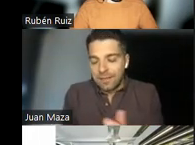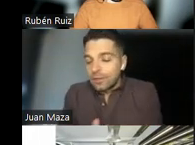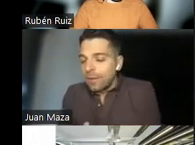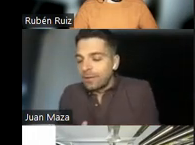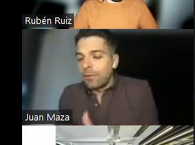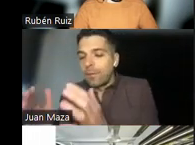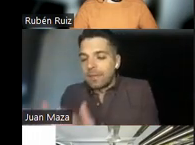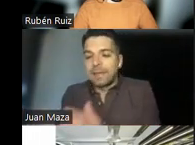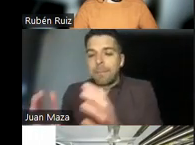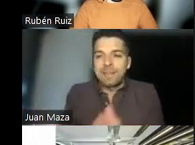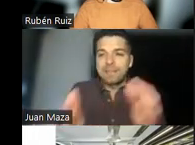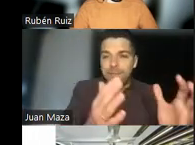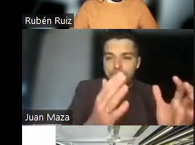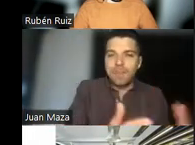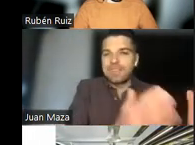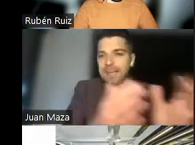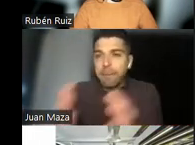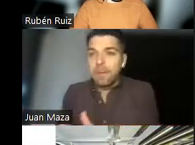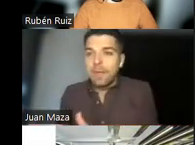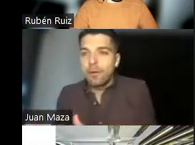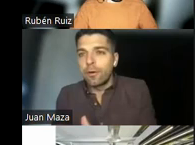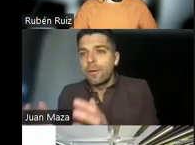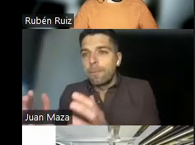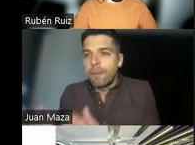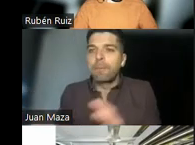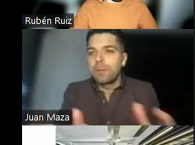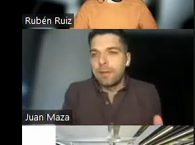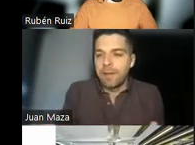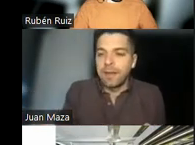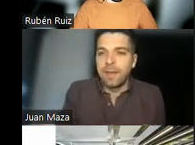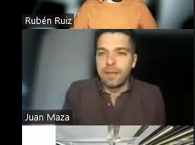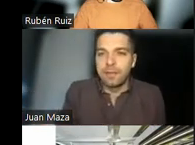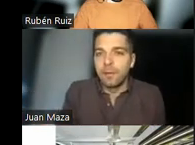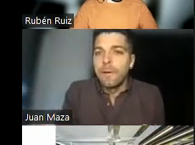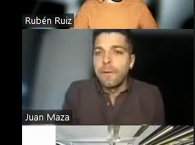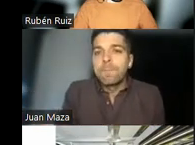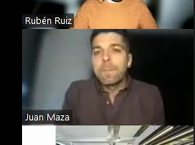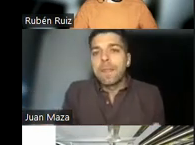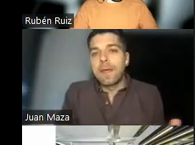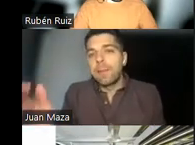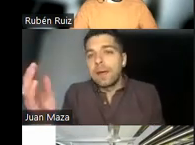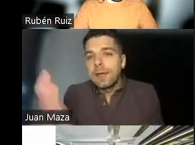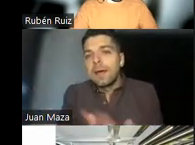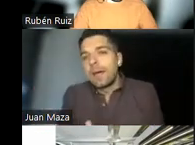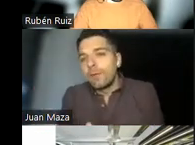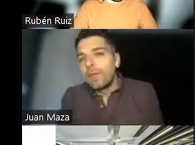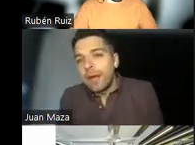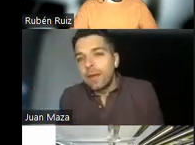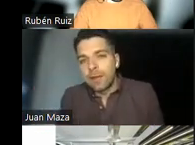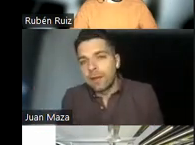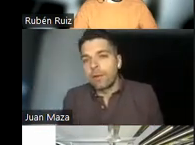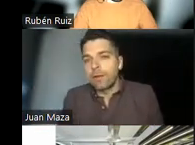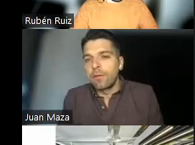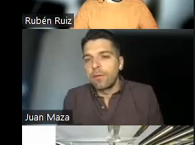De hecho, está demostrado que mientras más veces se cambie de olor, más posibilidades hay de éxito. Y además, hay un